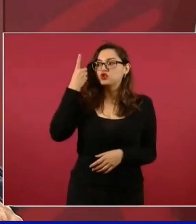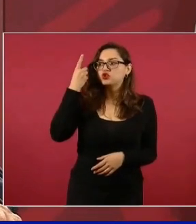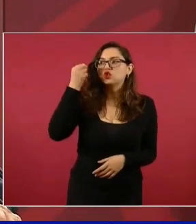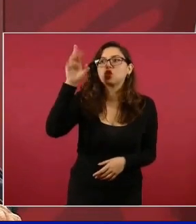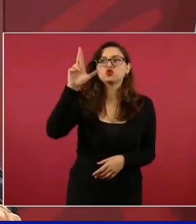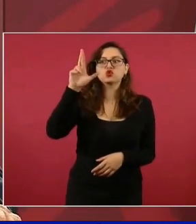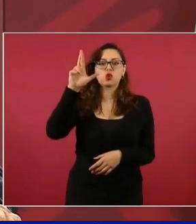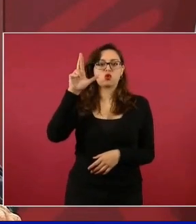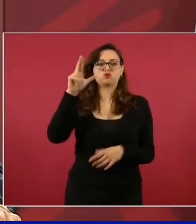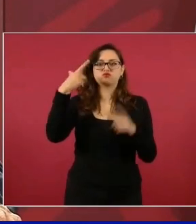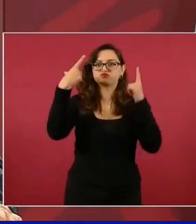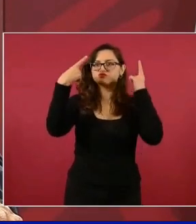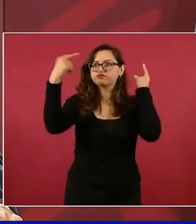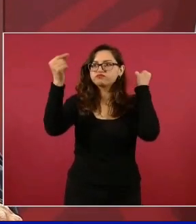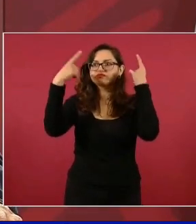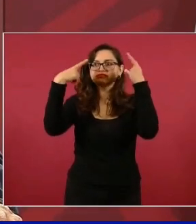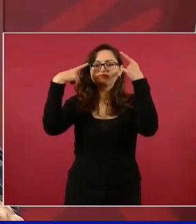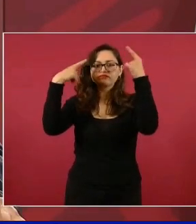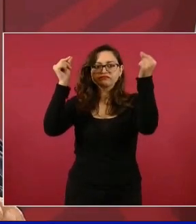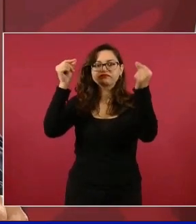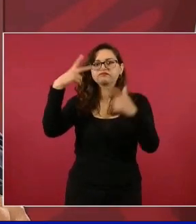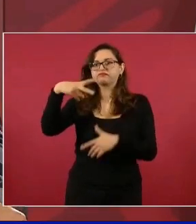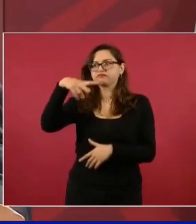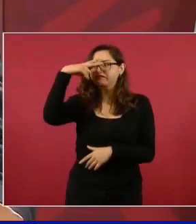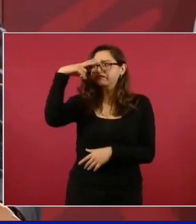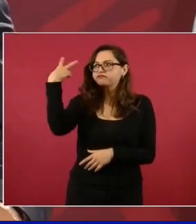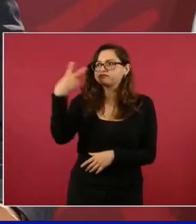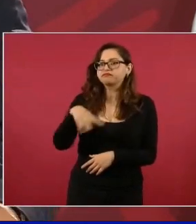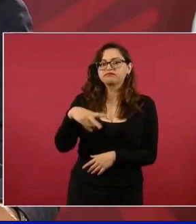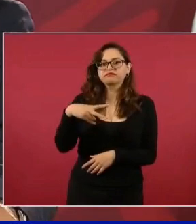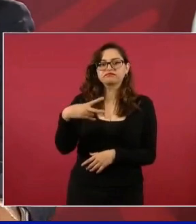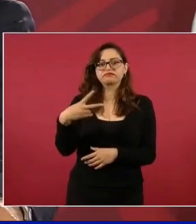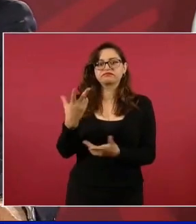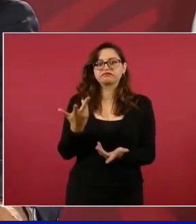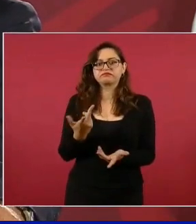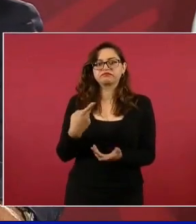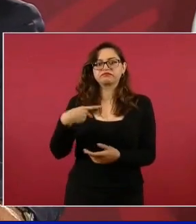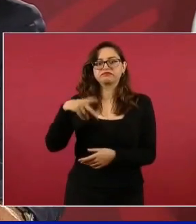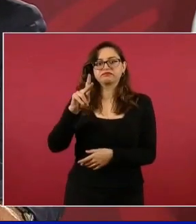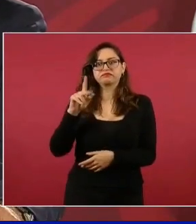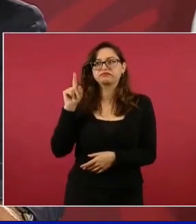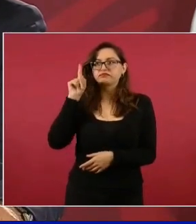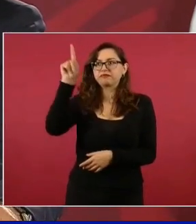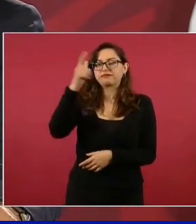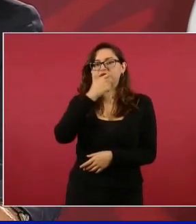en Economía en Cambridge,